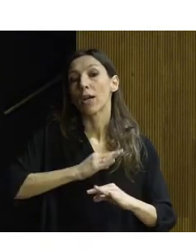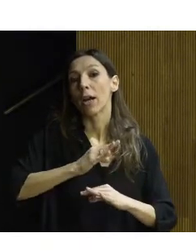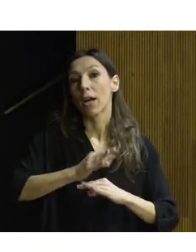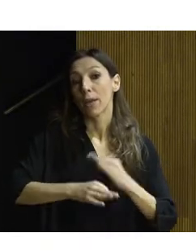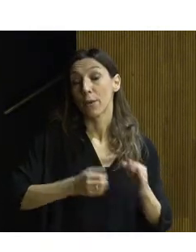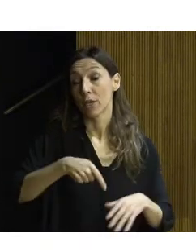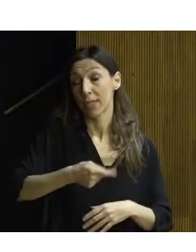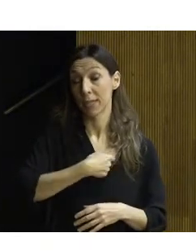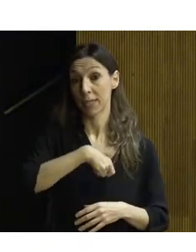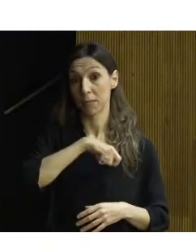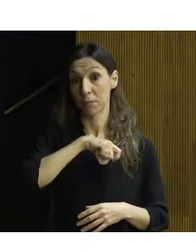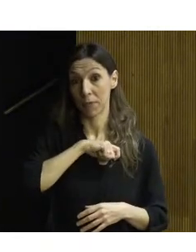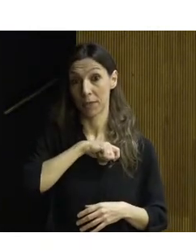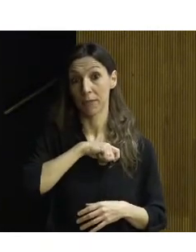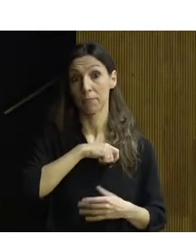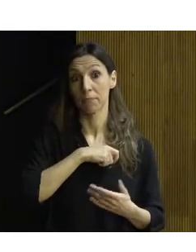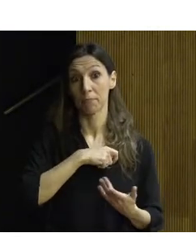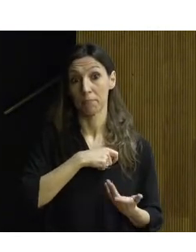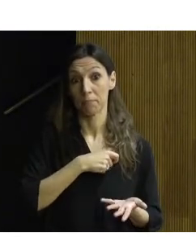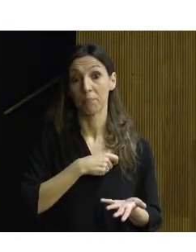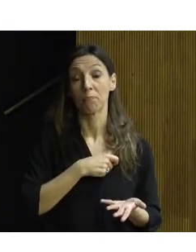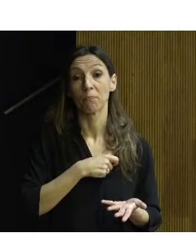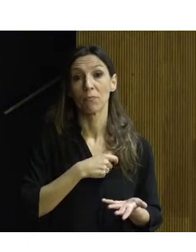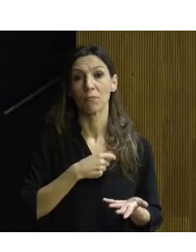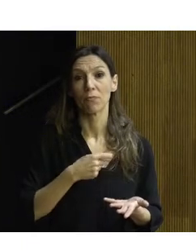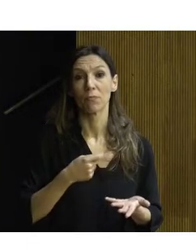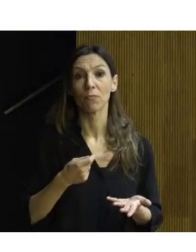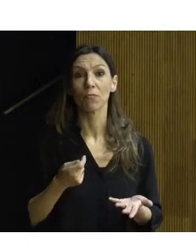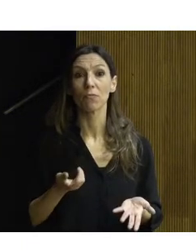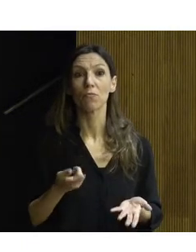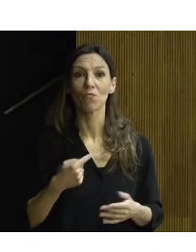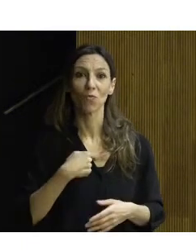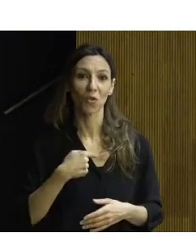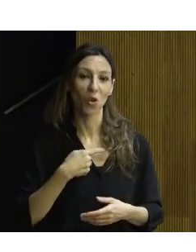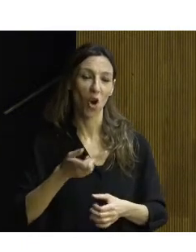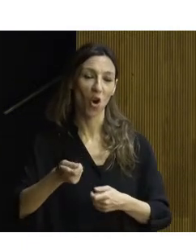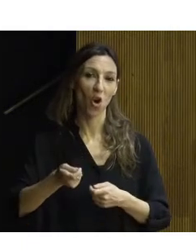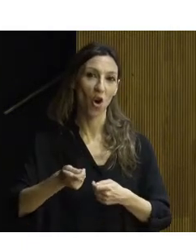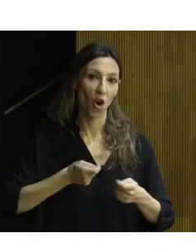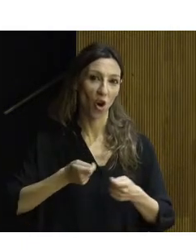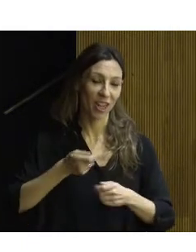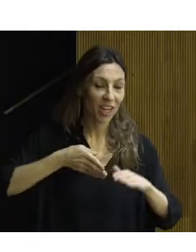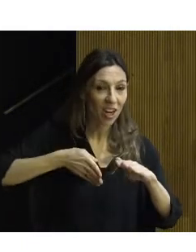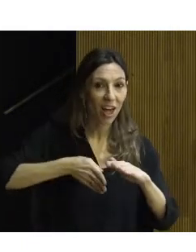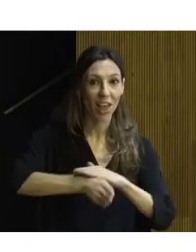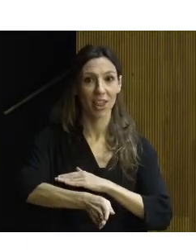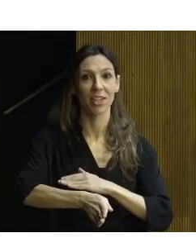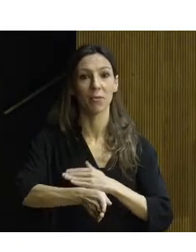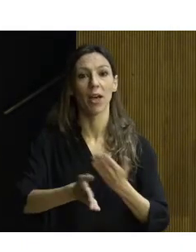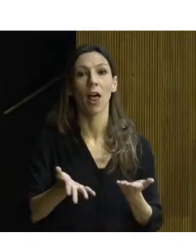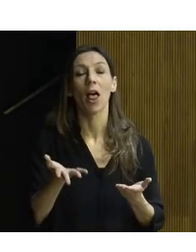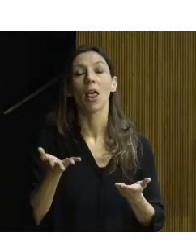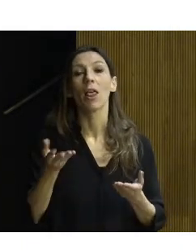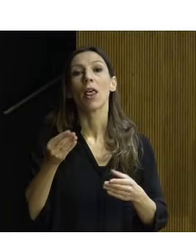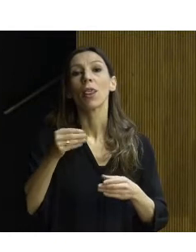España, pues yo que soy Fernando Machicado, que soy el coordinador de accesibilidad dentro de